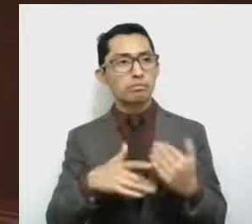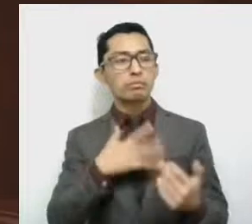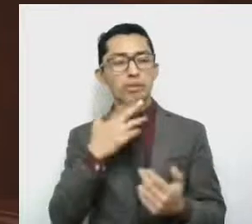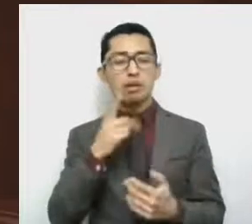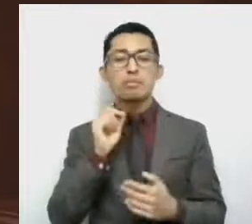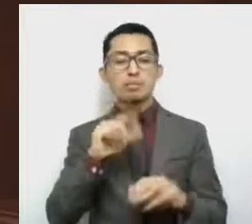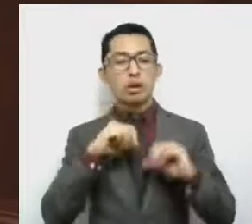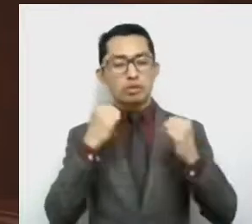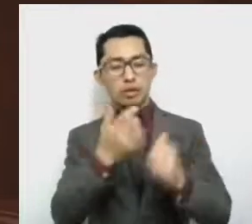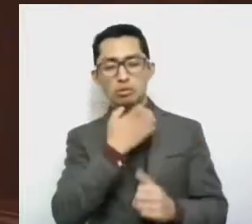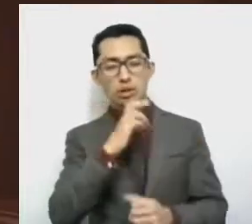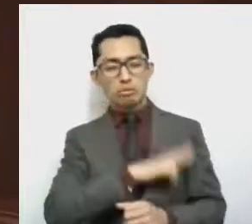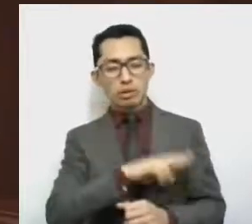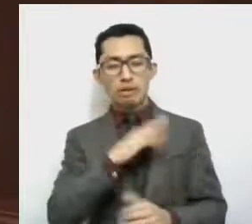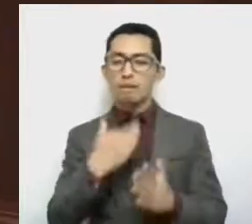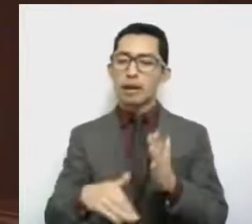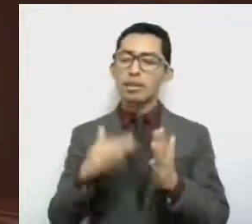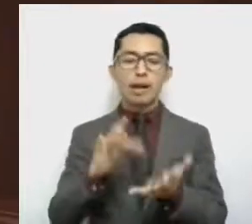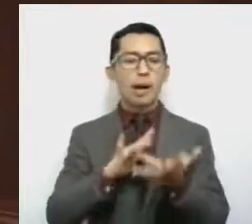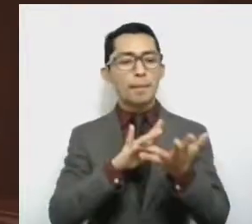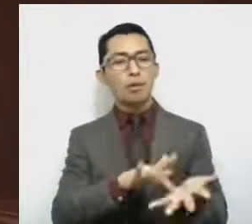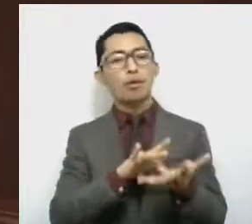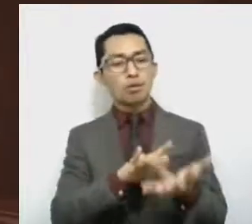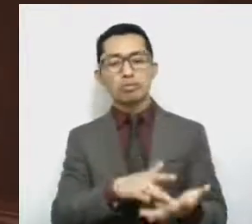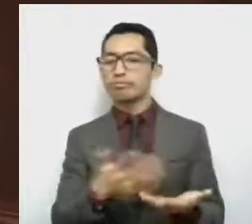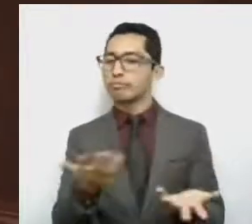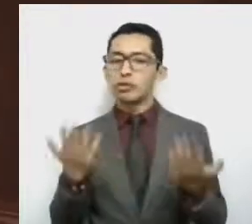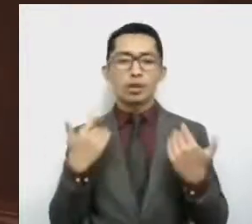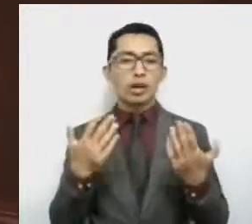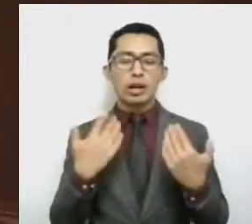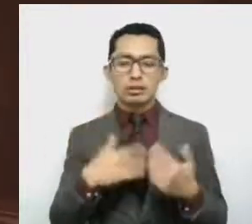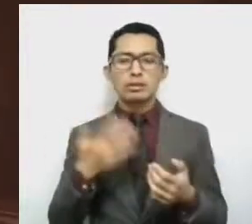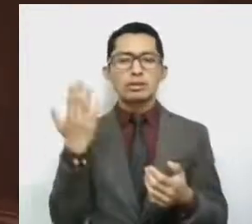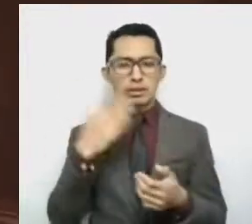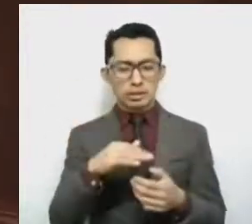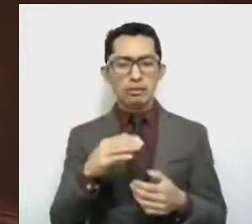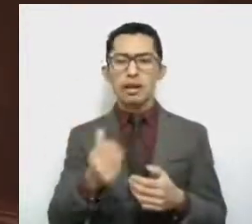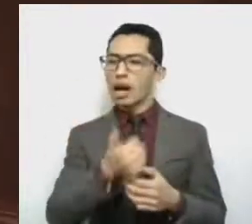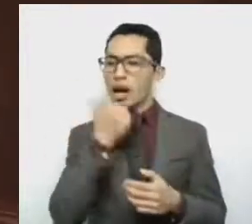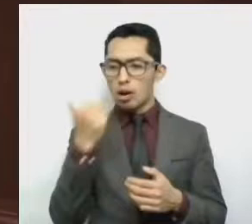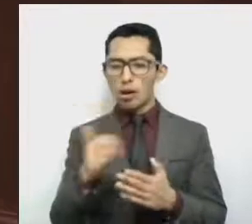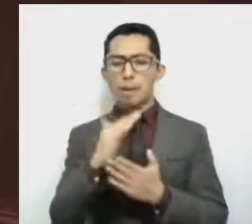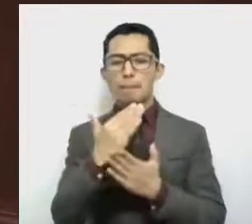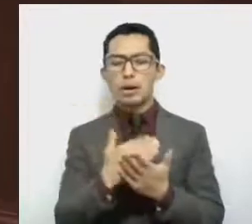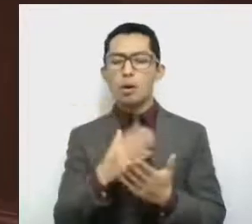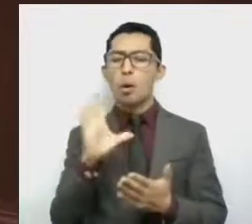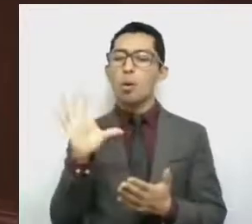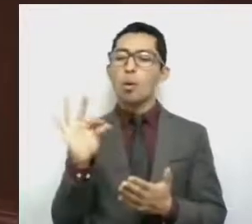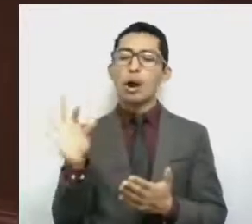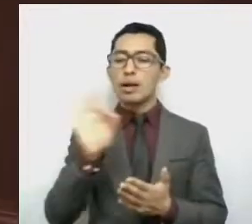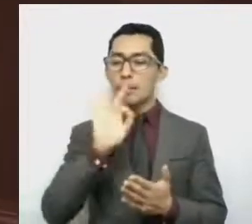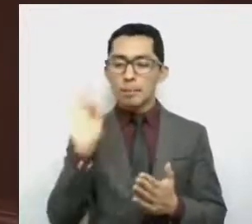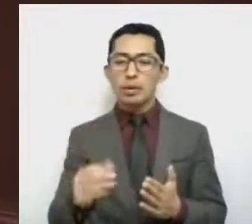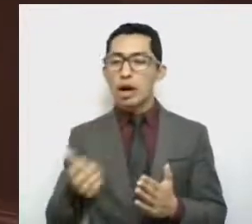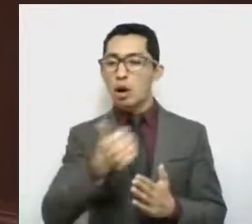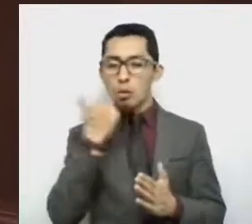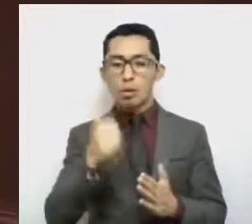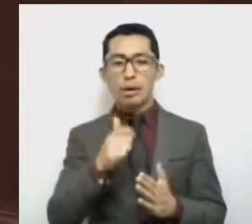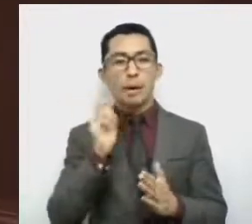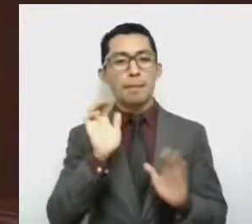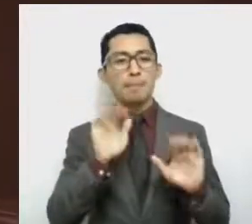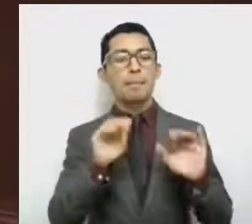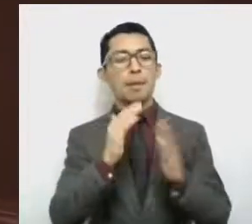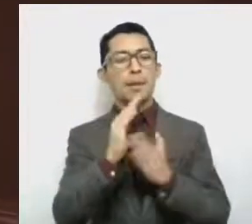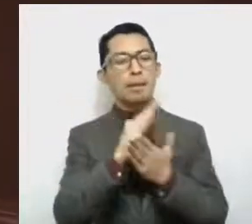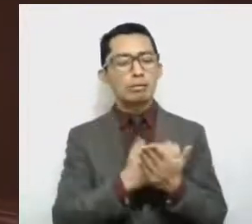falta de apoyos, que a pesar de la disminución de matrículas de hasta un 40 por ciento, ellos siguen